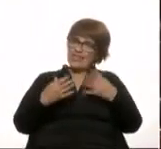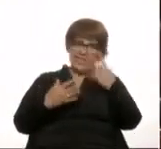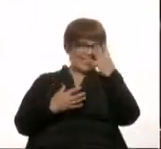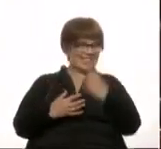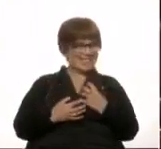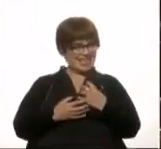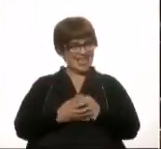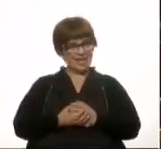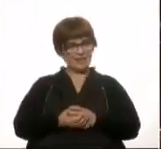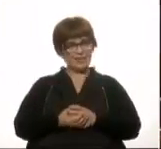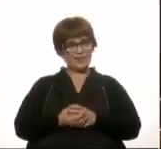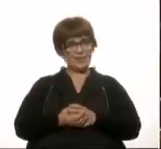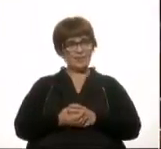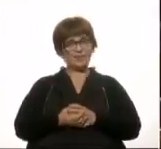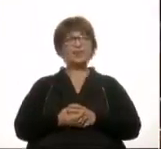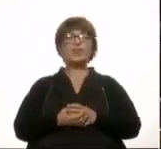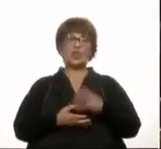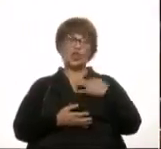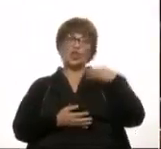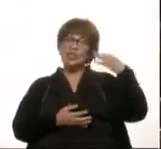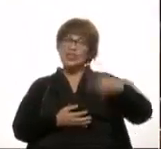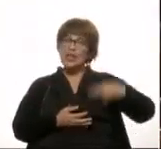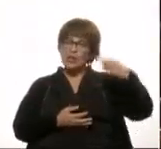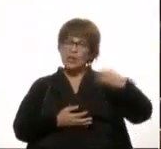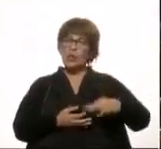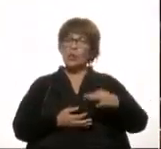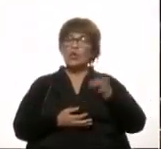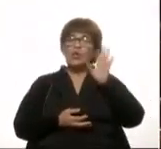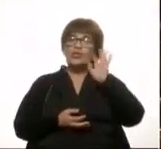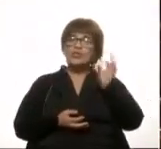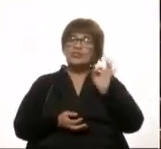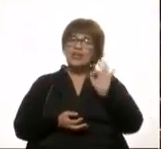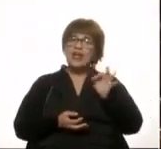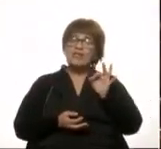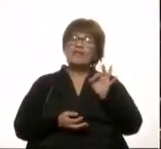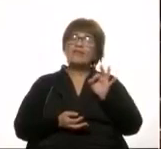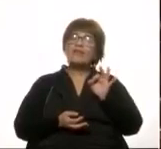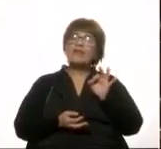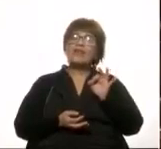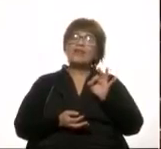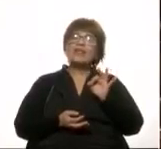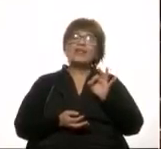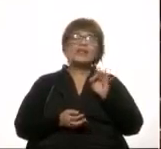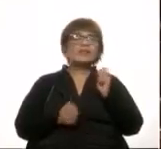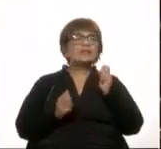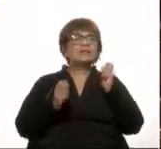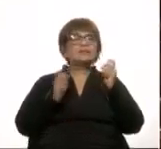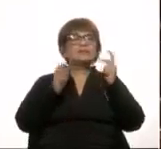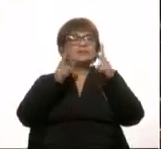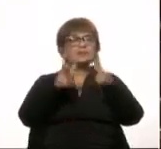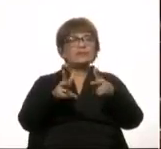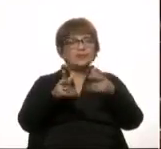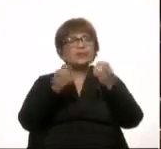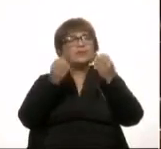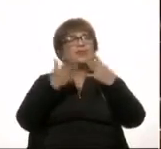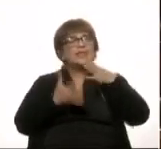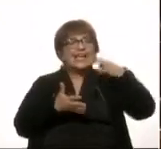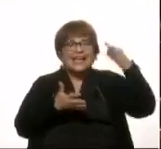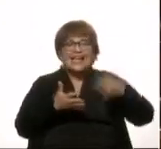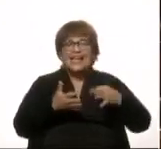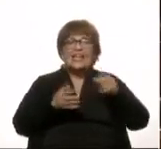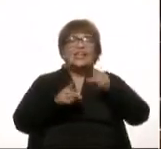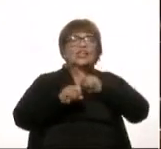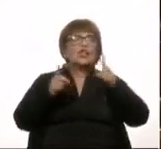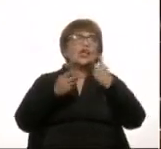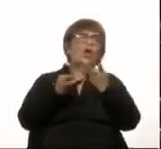seria, estoy seguro que lo está haciendo porque lo cree y no